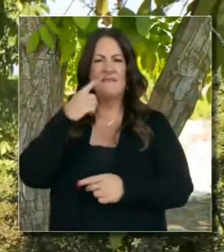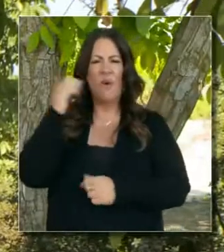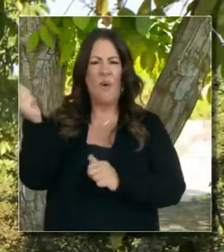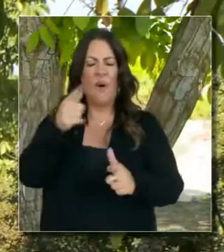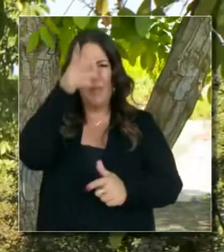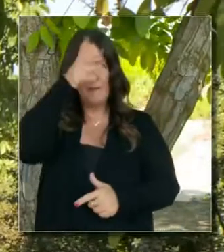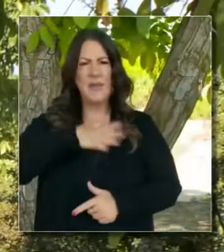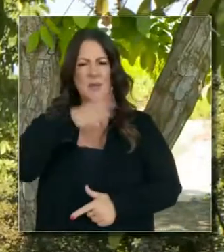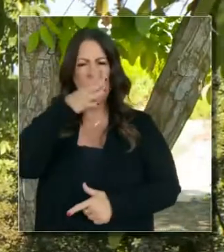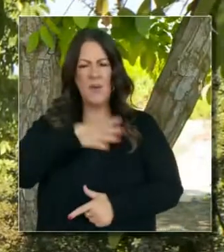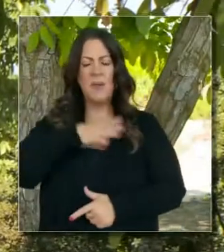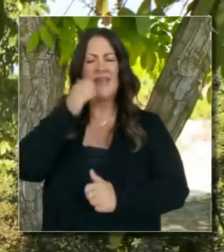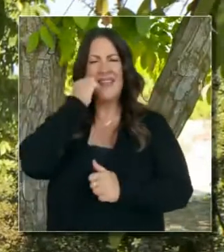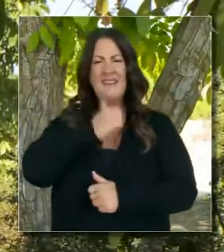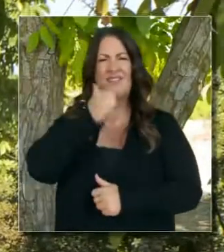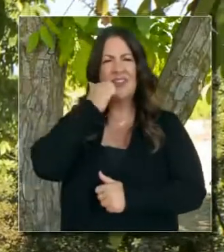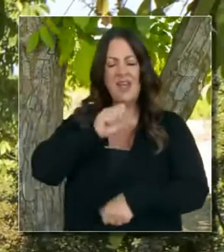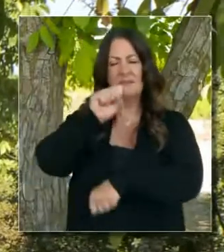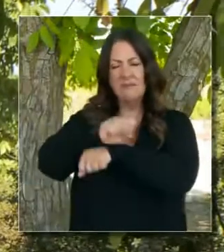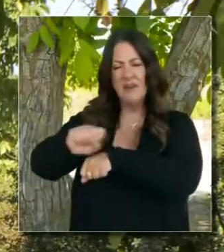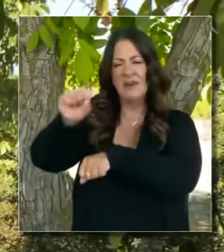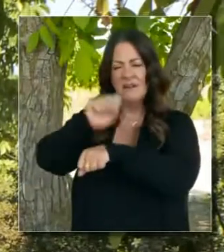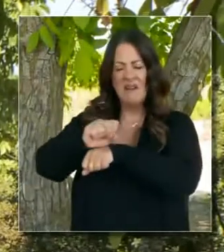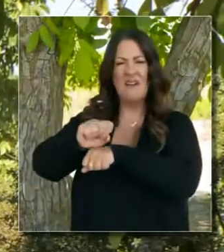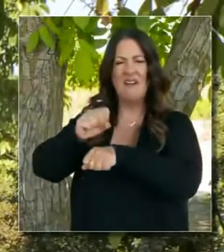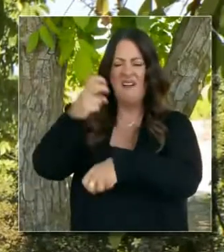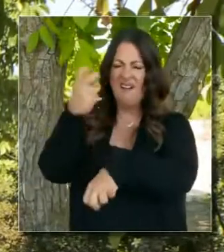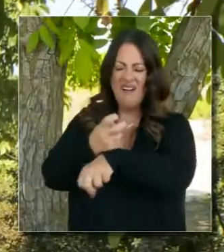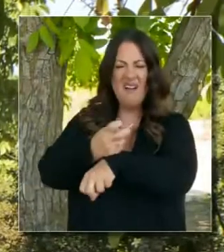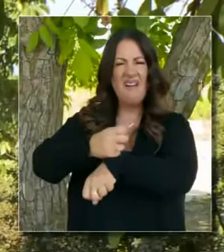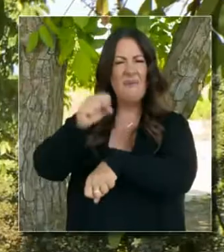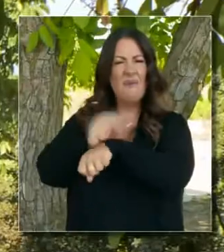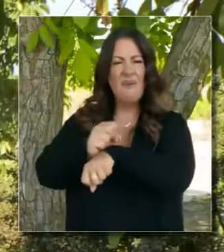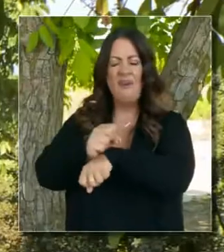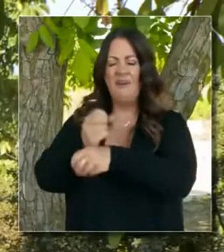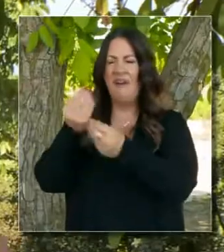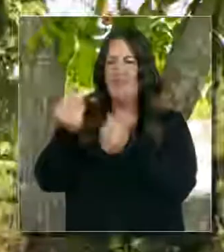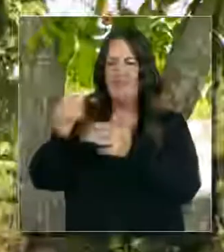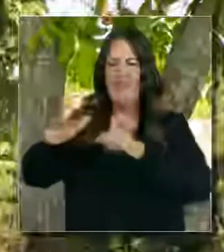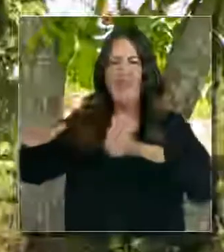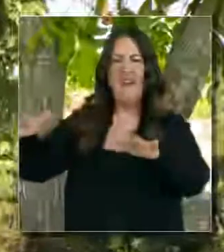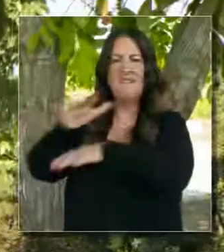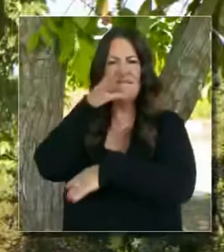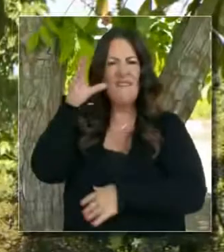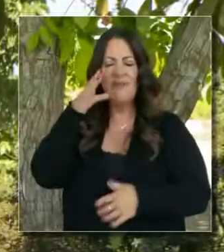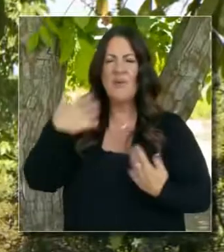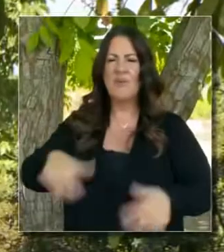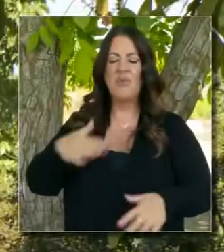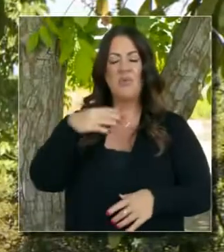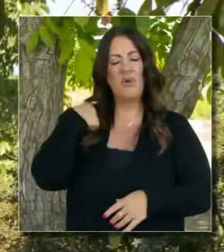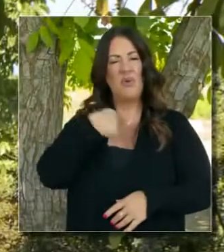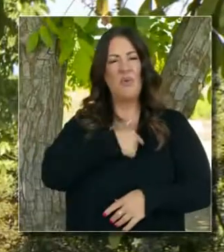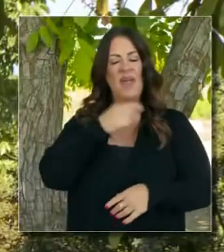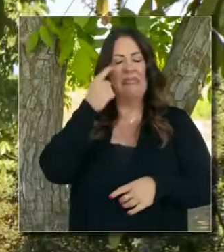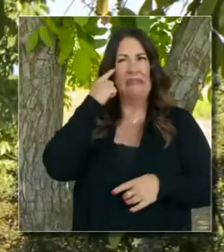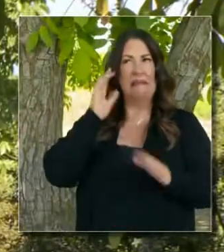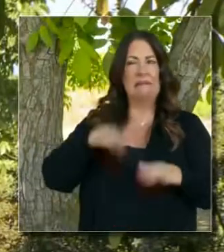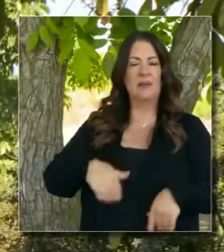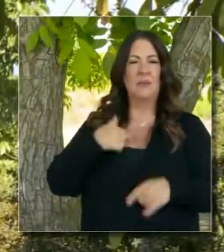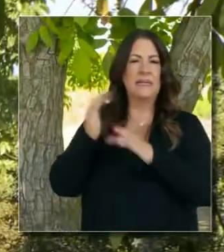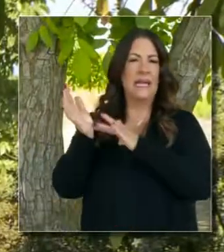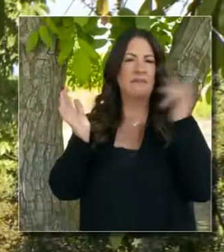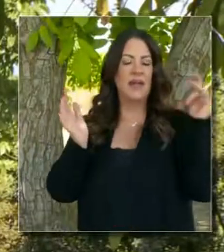por hombres y mujeres que están todos los días en el sol haciendo el trabajo arduo, que a menudo